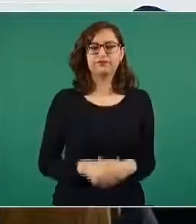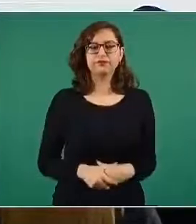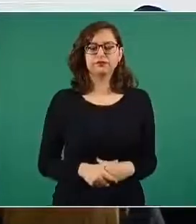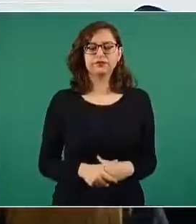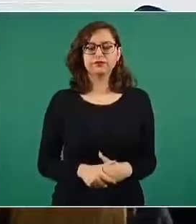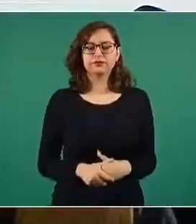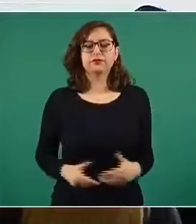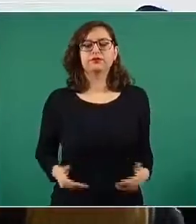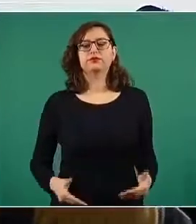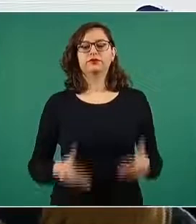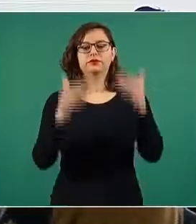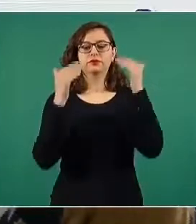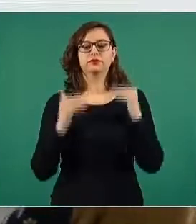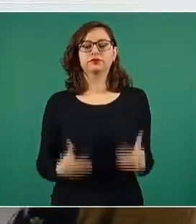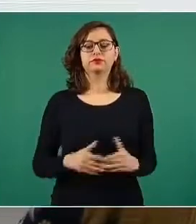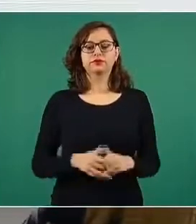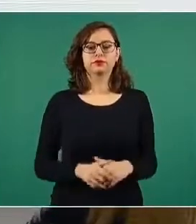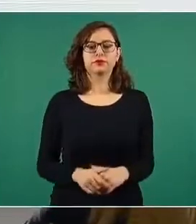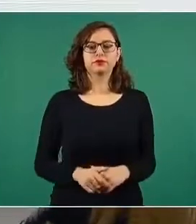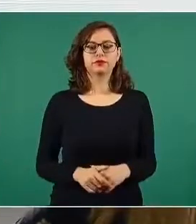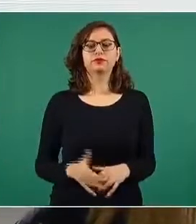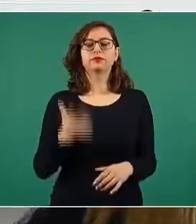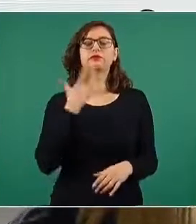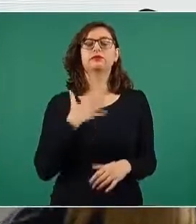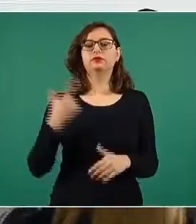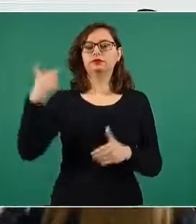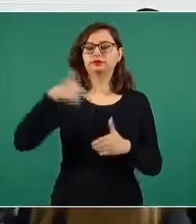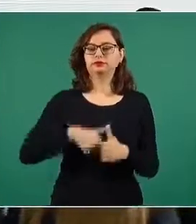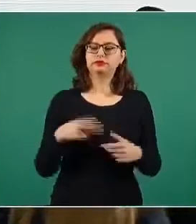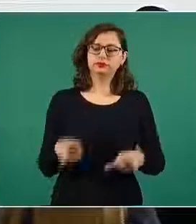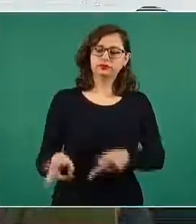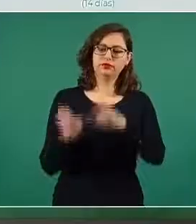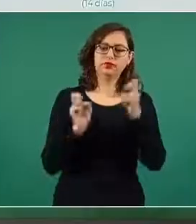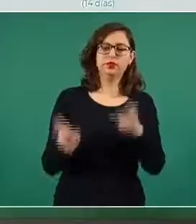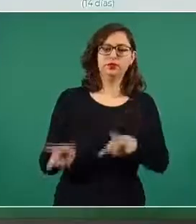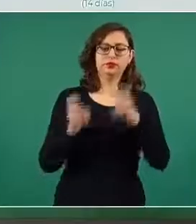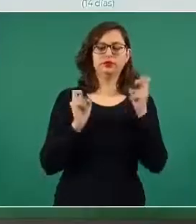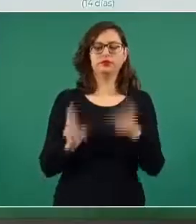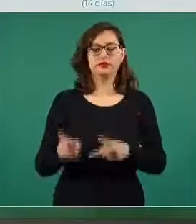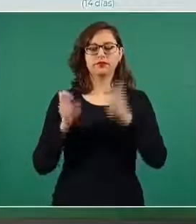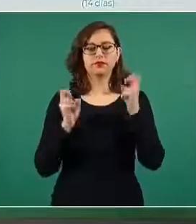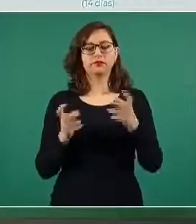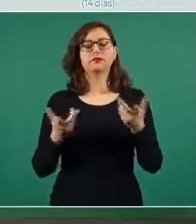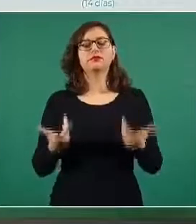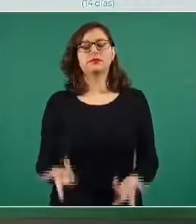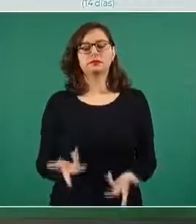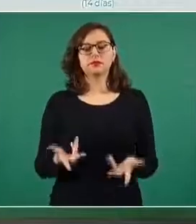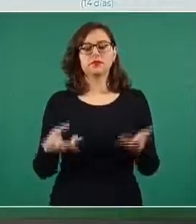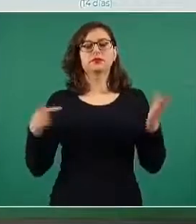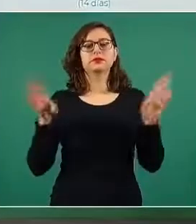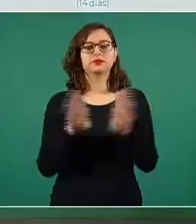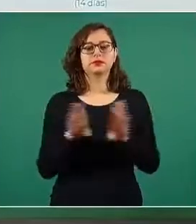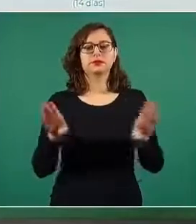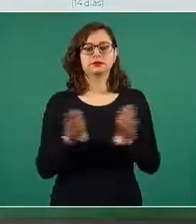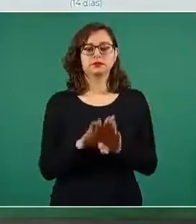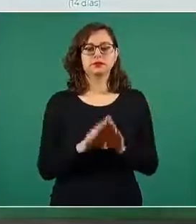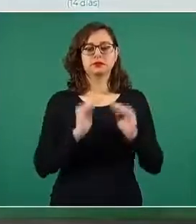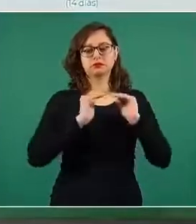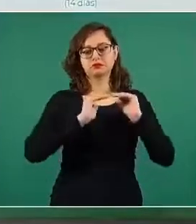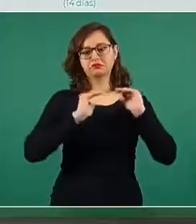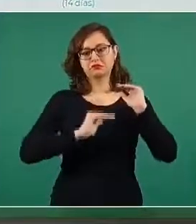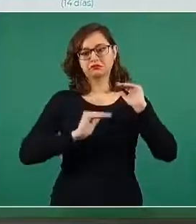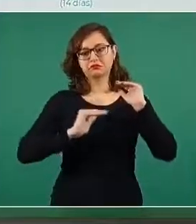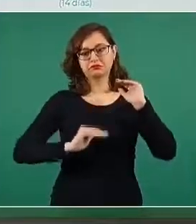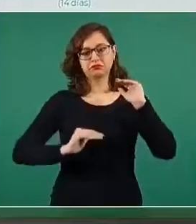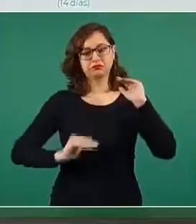En robo de hidrocarburos, la desviación de miles de barriles al día por mercado ilícito de combustible ha estado